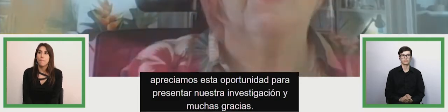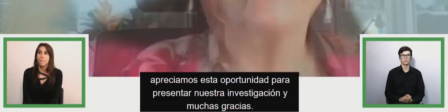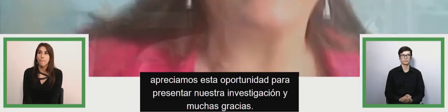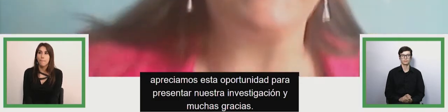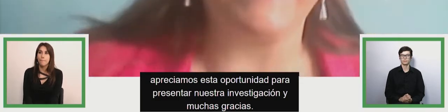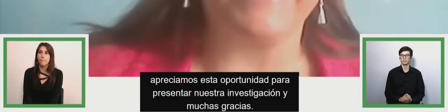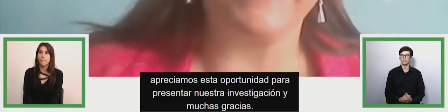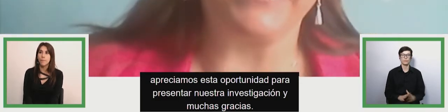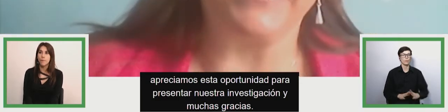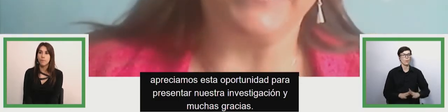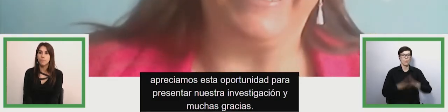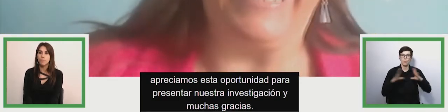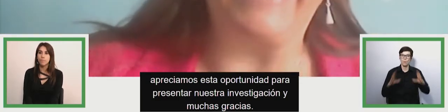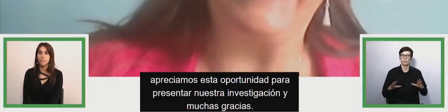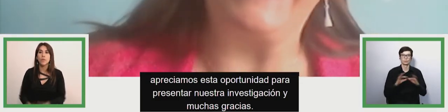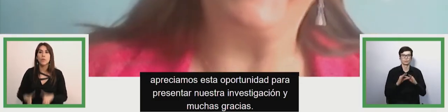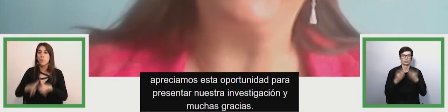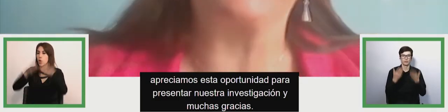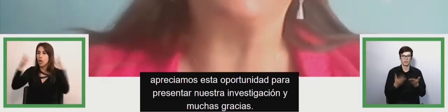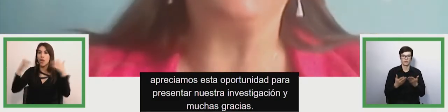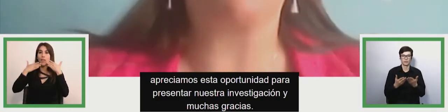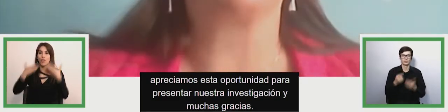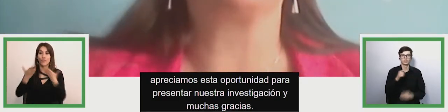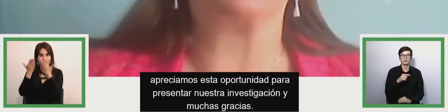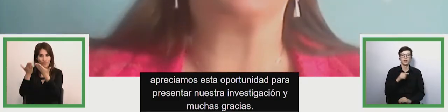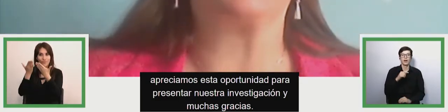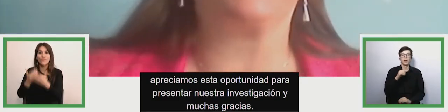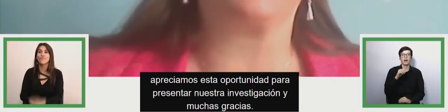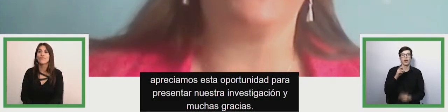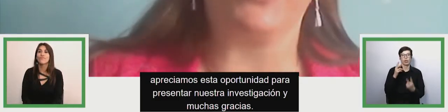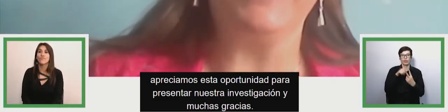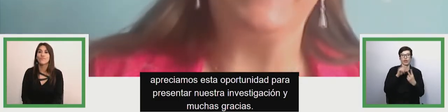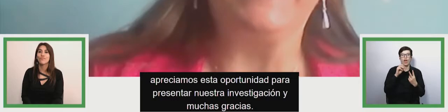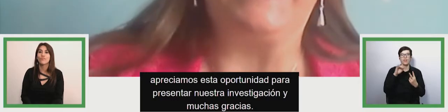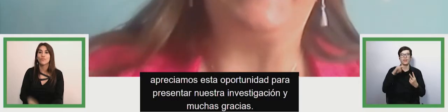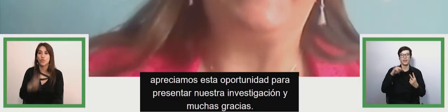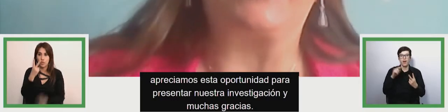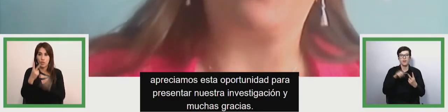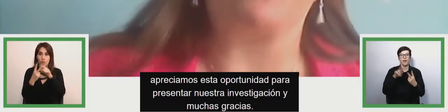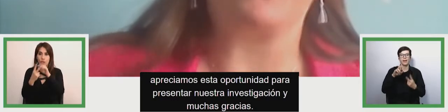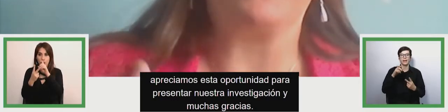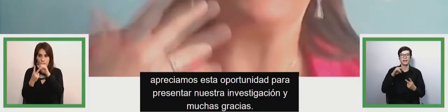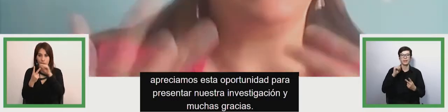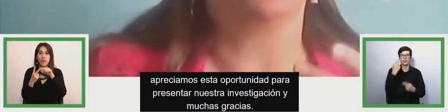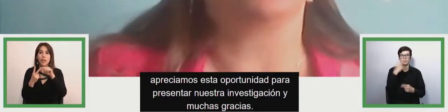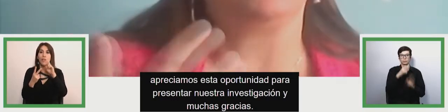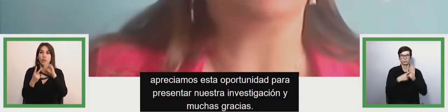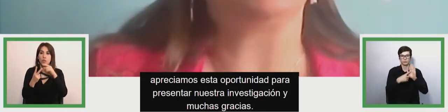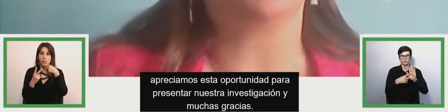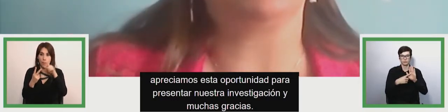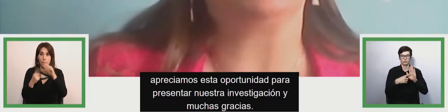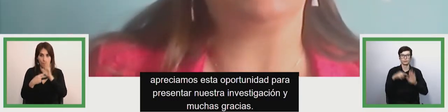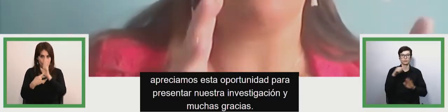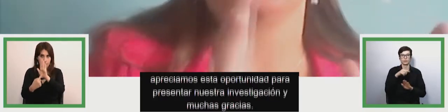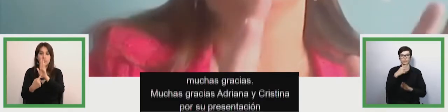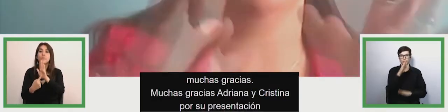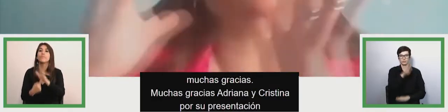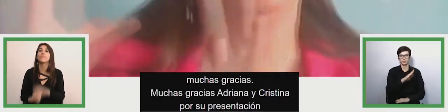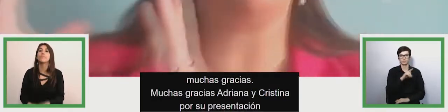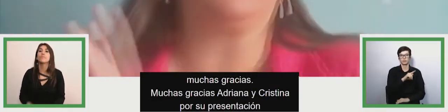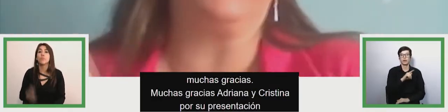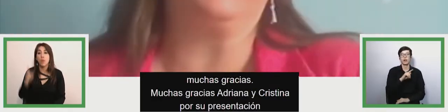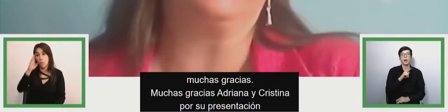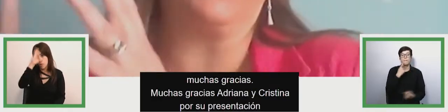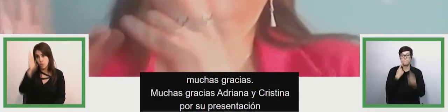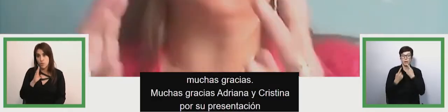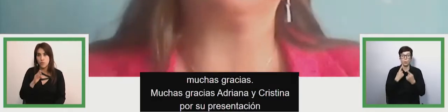Muchísimas gracias, Adriana y Regina, por su presentación. Como lo dijimos anteriormente, las preguntas van a